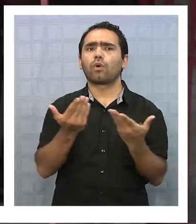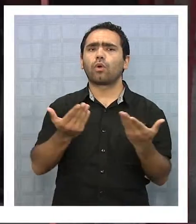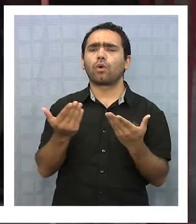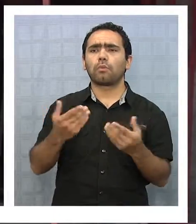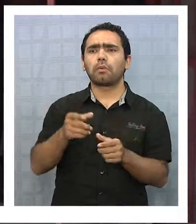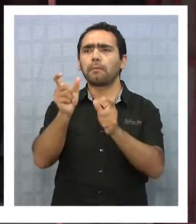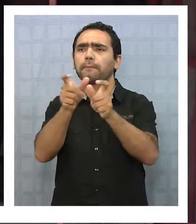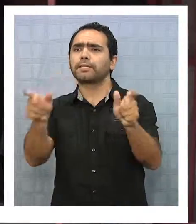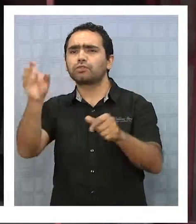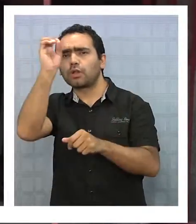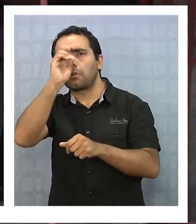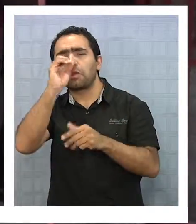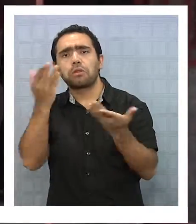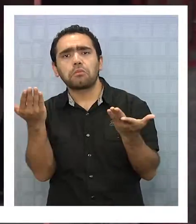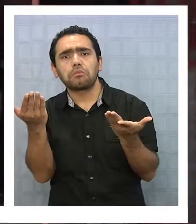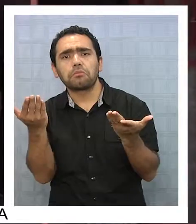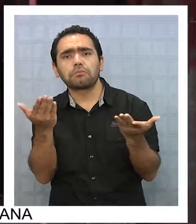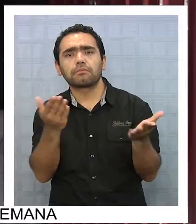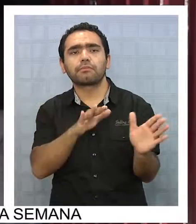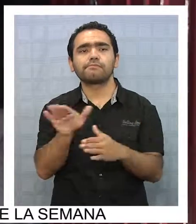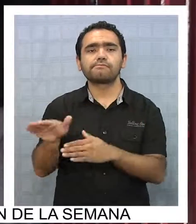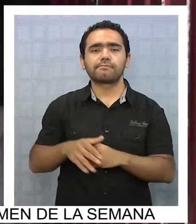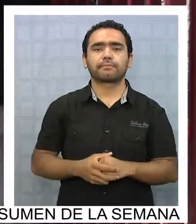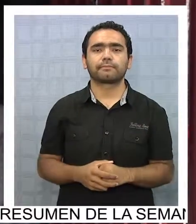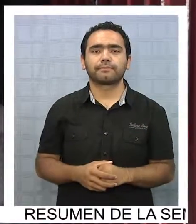¿cómo prefieren los iquiqueños las empanadas?